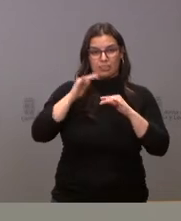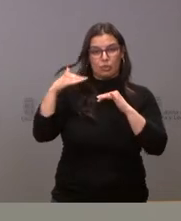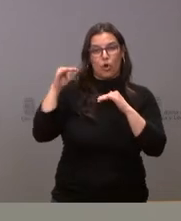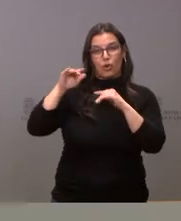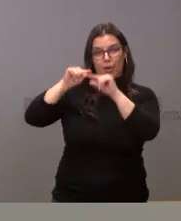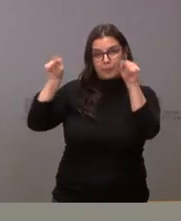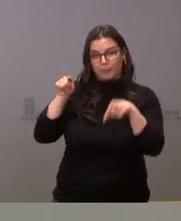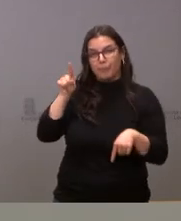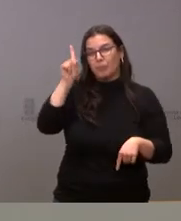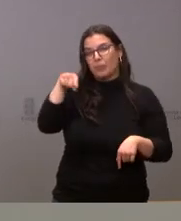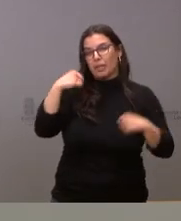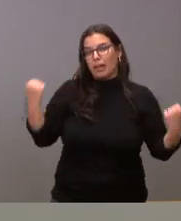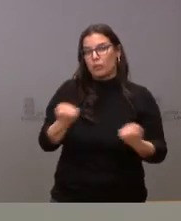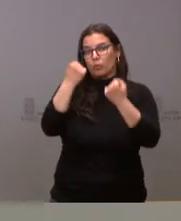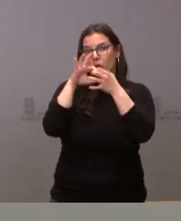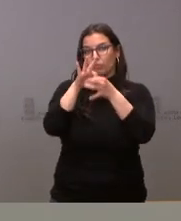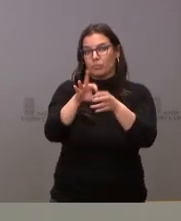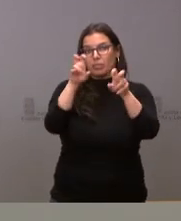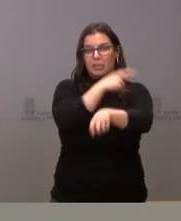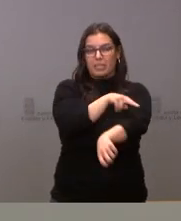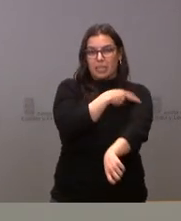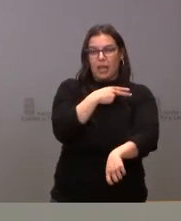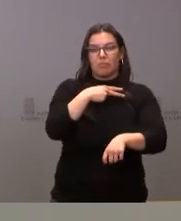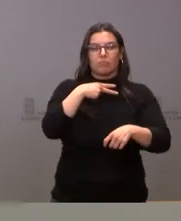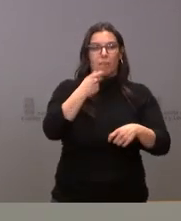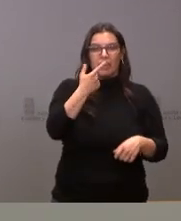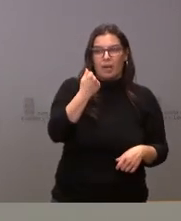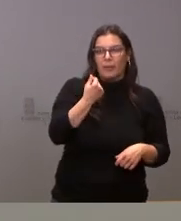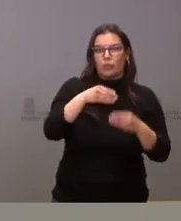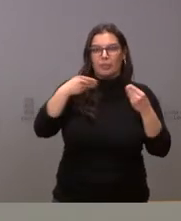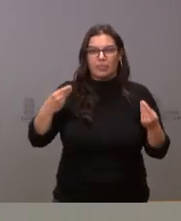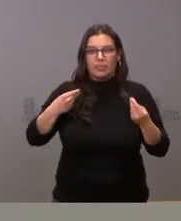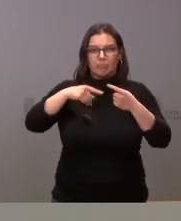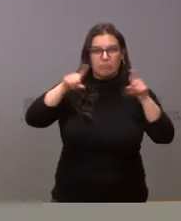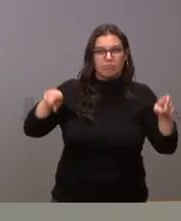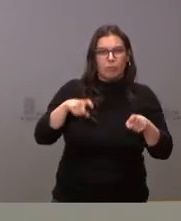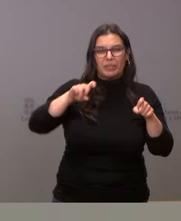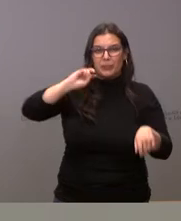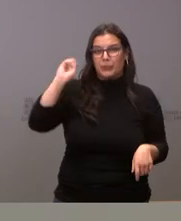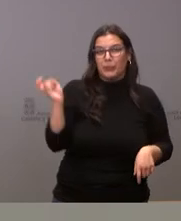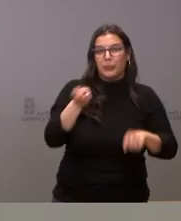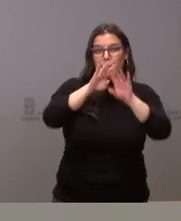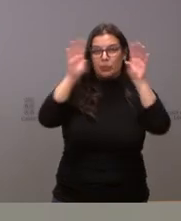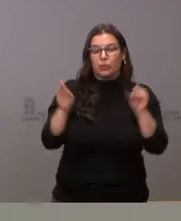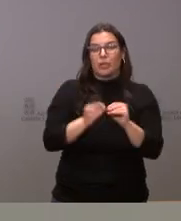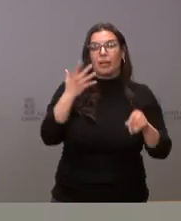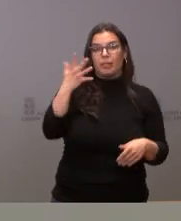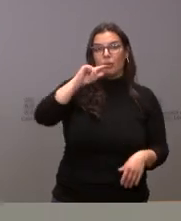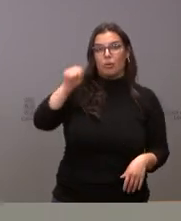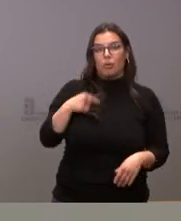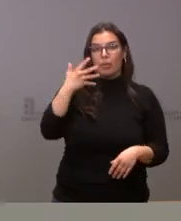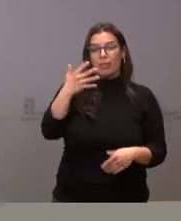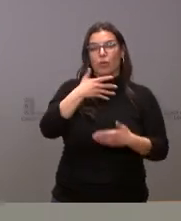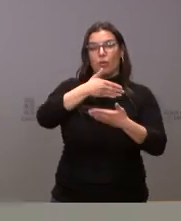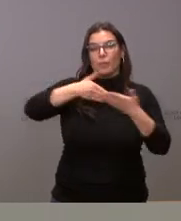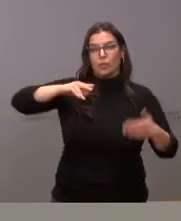actuaciones en materia de sanidad para suministros, medicamentos, material informático, que en su conjunto suponen 5,5